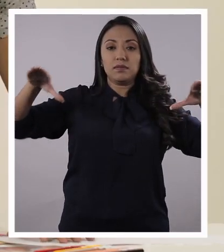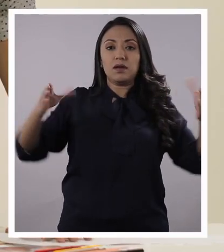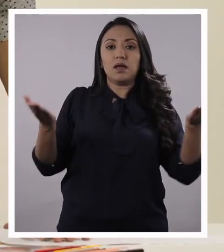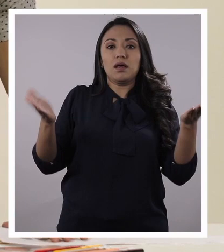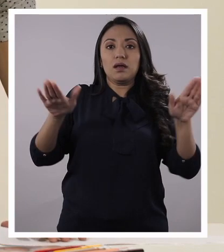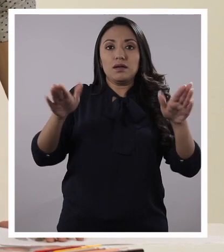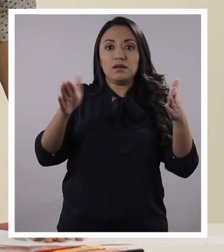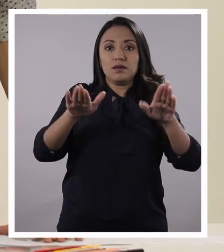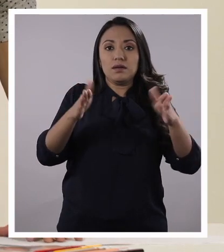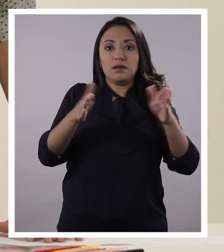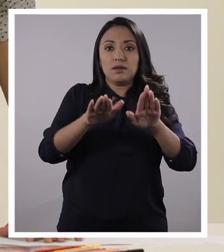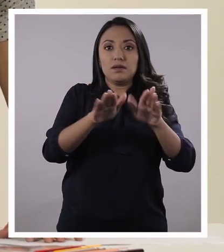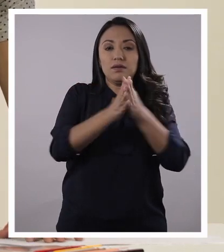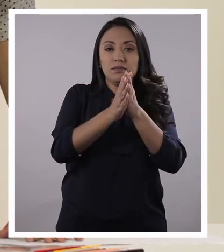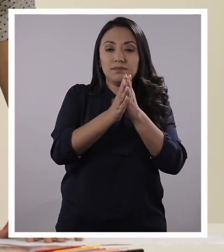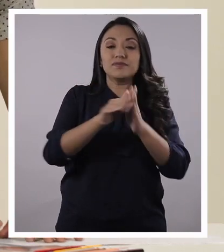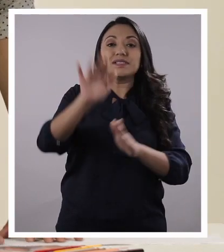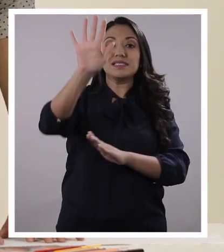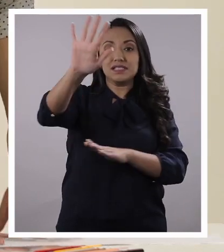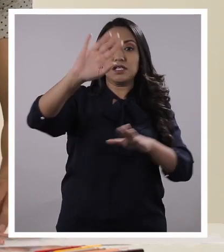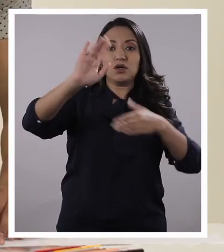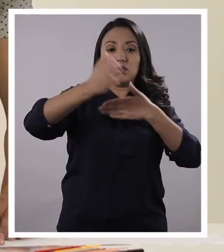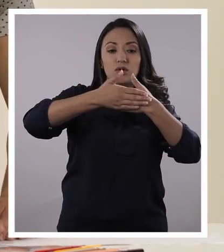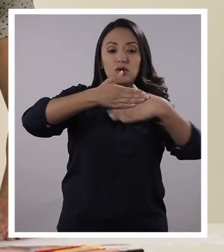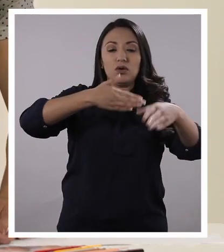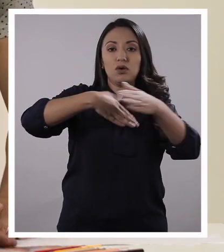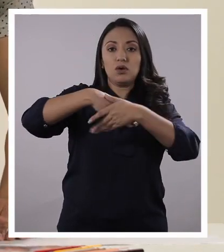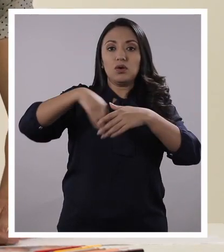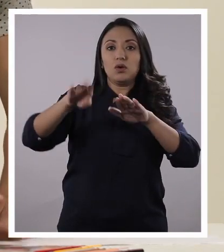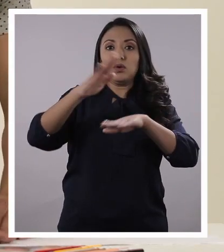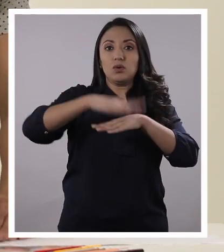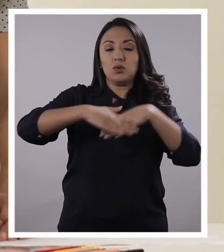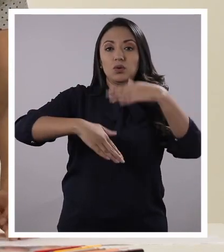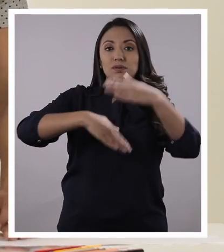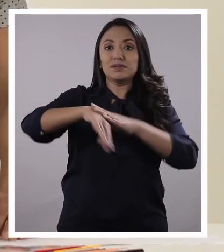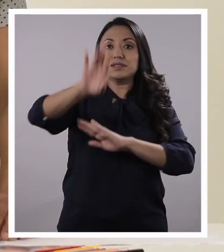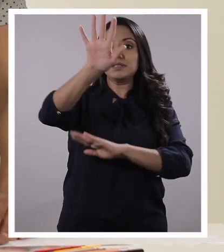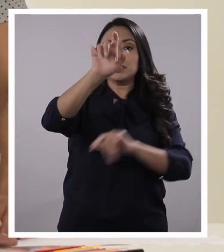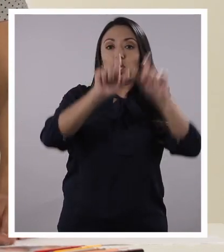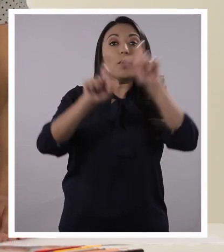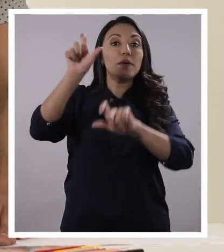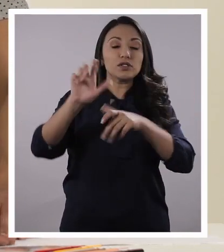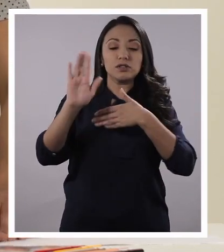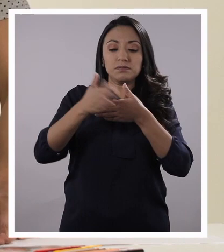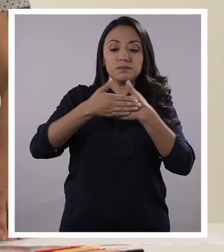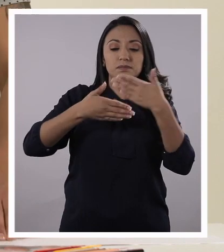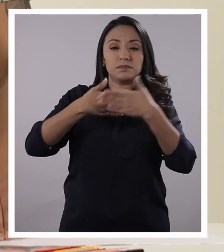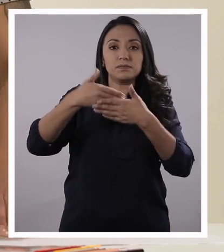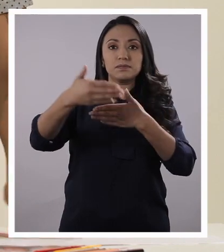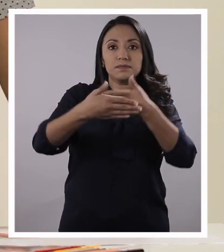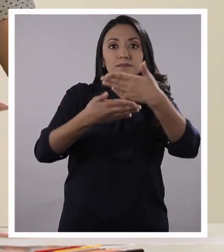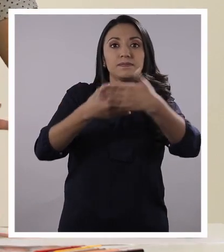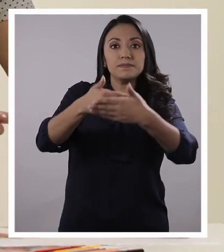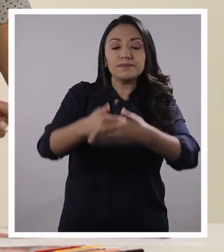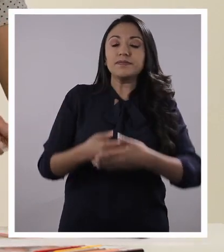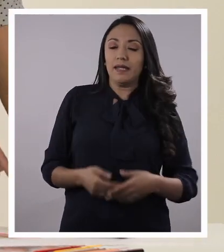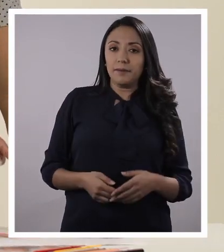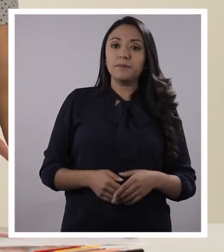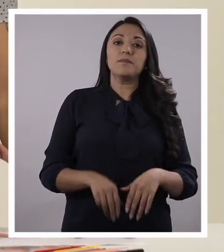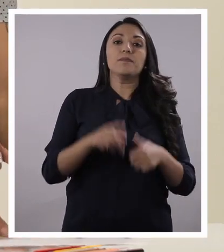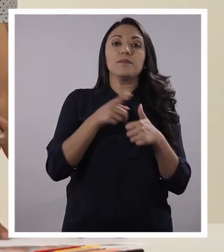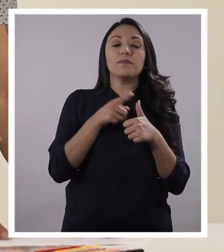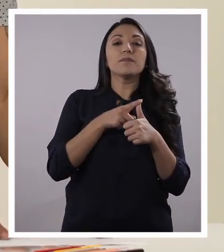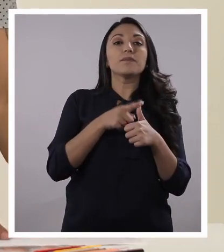doblar en cinco partes, porque vamos a pegar la foto de cinco personas de confianza. Ya. Entonces, Panchito, primero